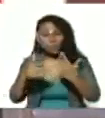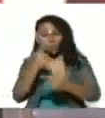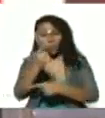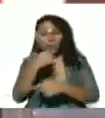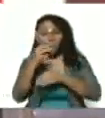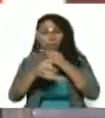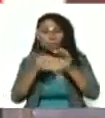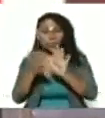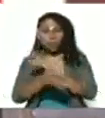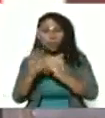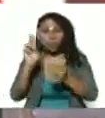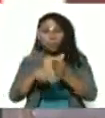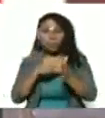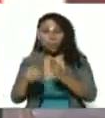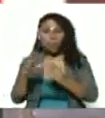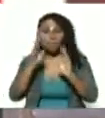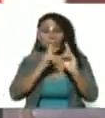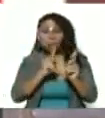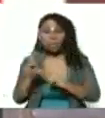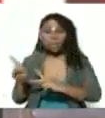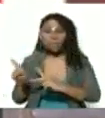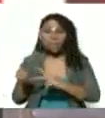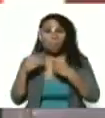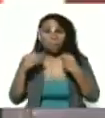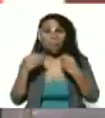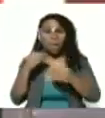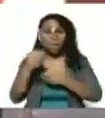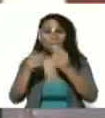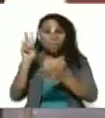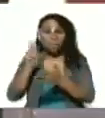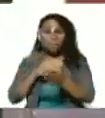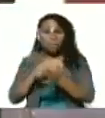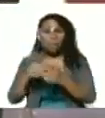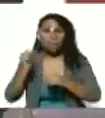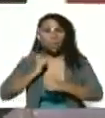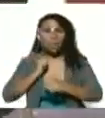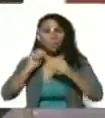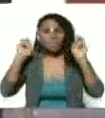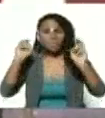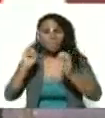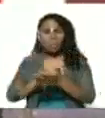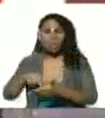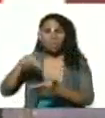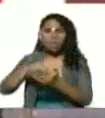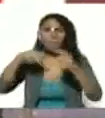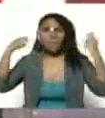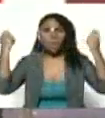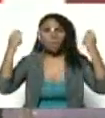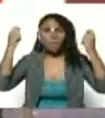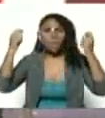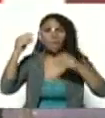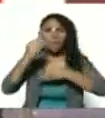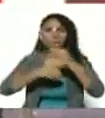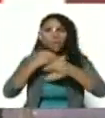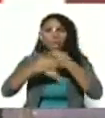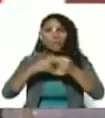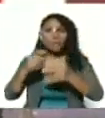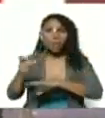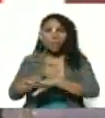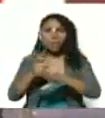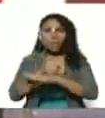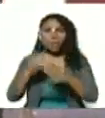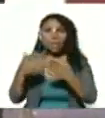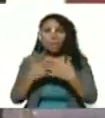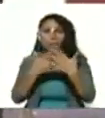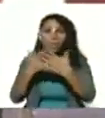un exterminio planificado para acabar con cualquier atisbo de levantamiento popular en lo que los gobiernos de Estados